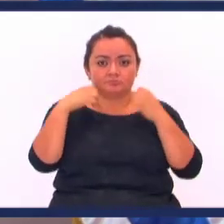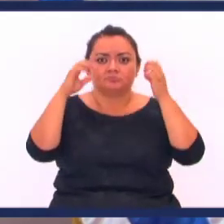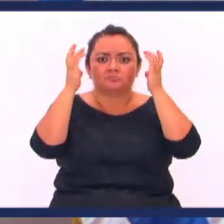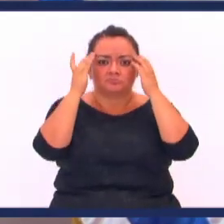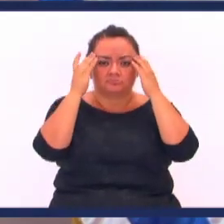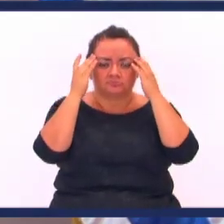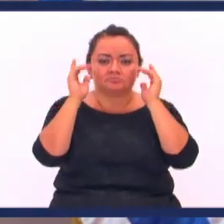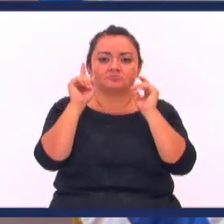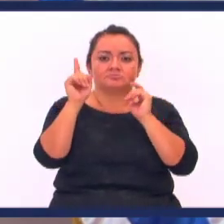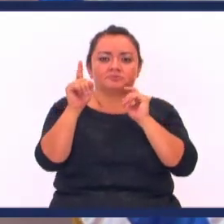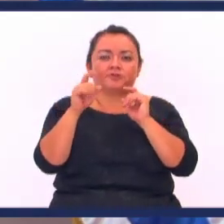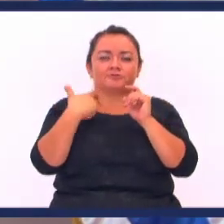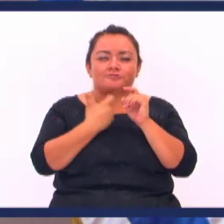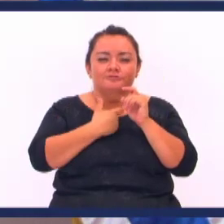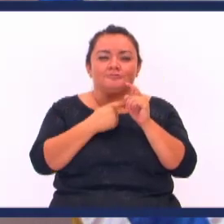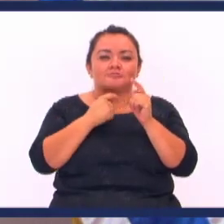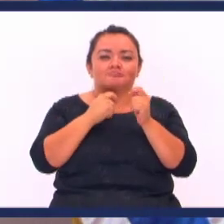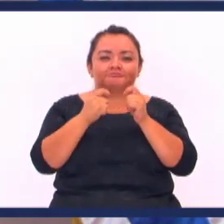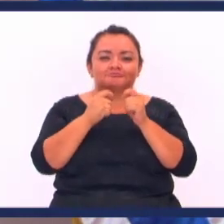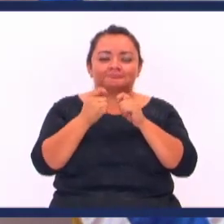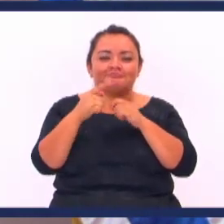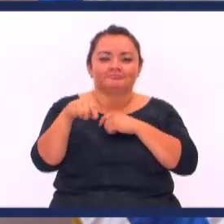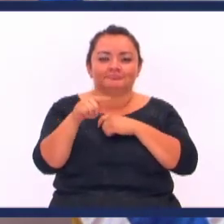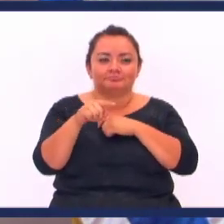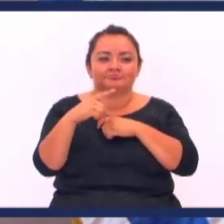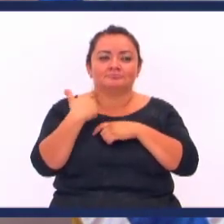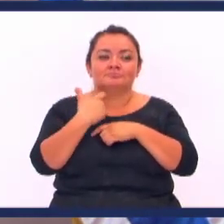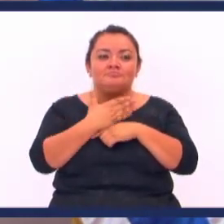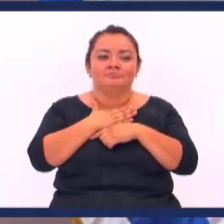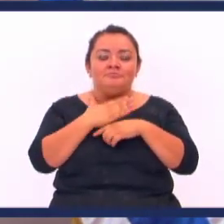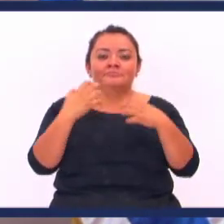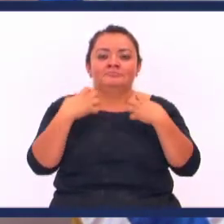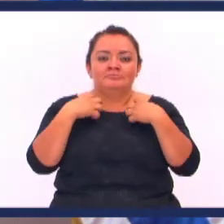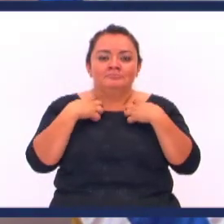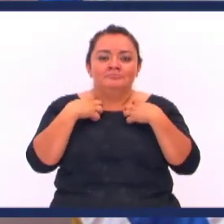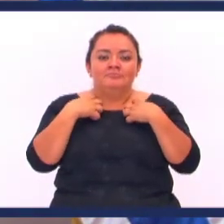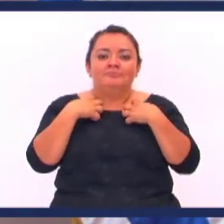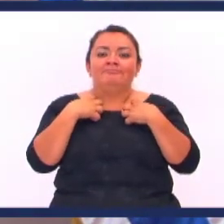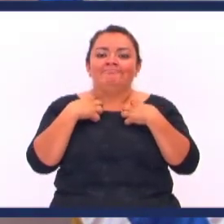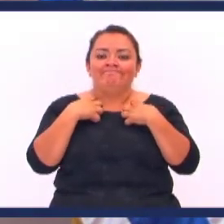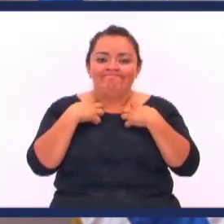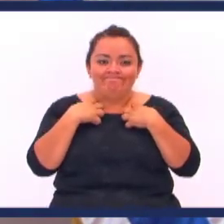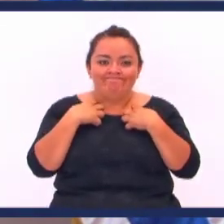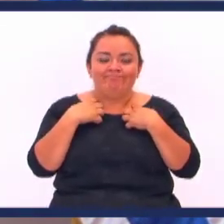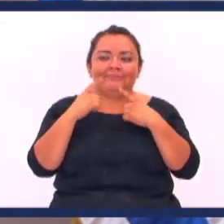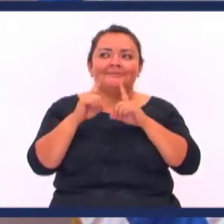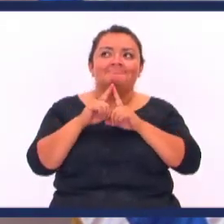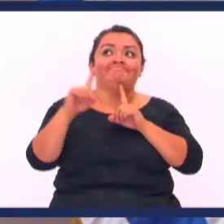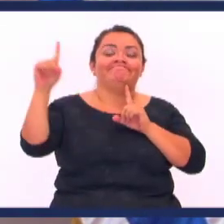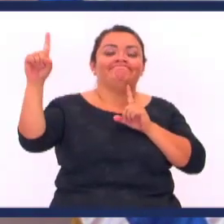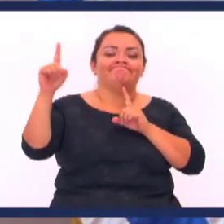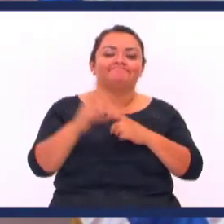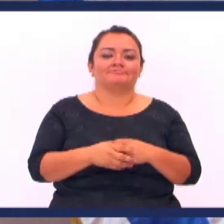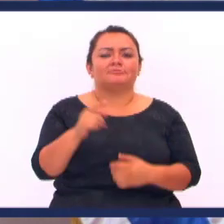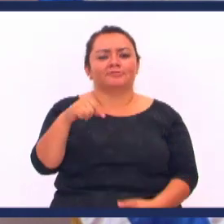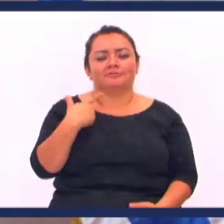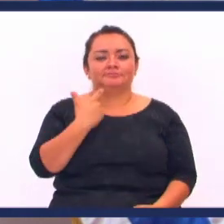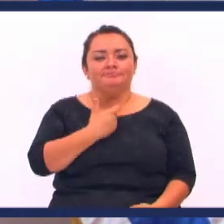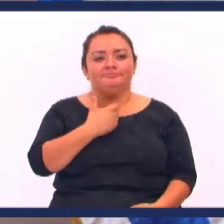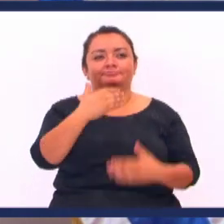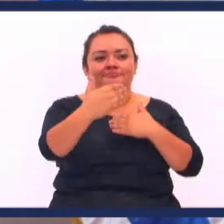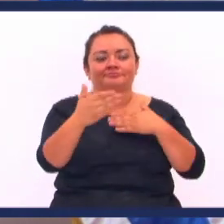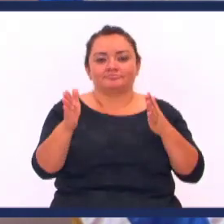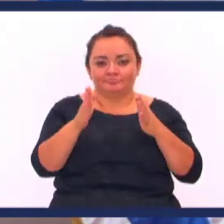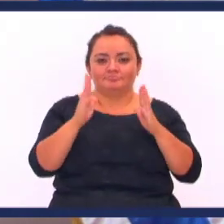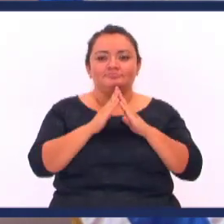la tribulación Es que activemos Aquellas áreas de la vida Que habíamos descuidado Hoy que hemos estado